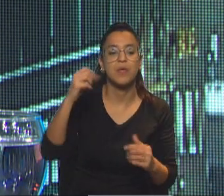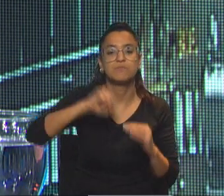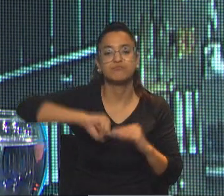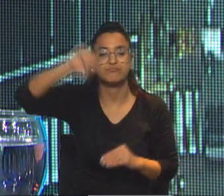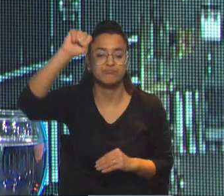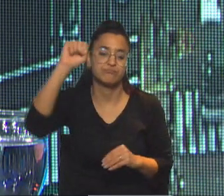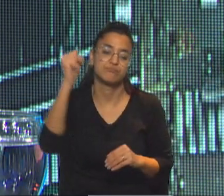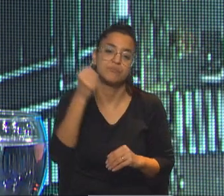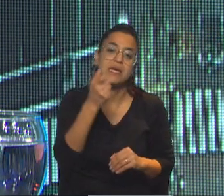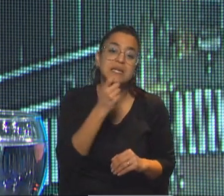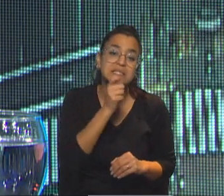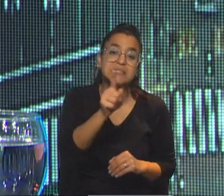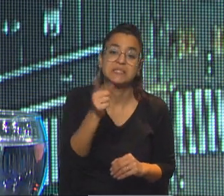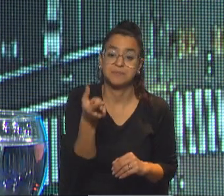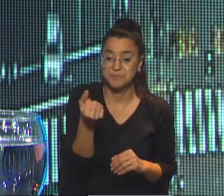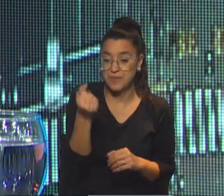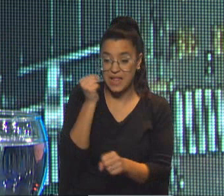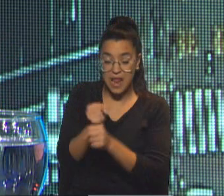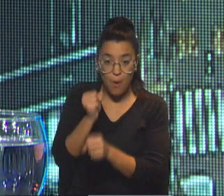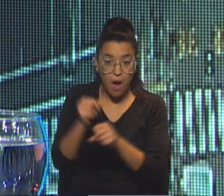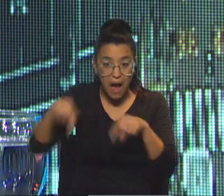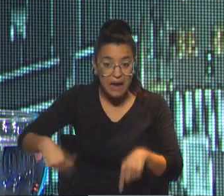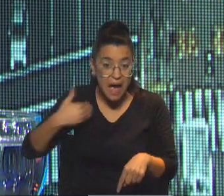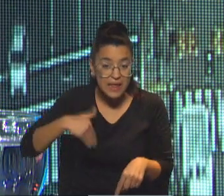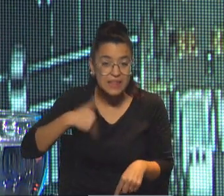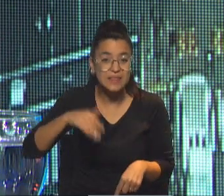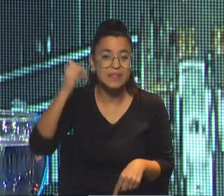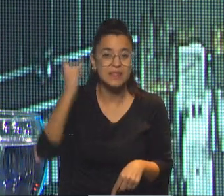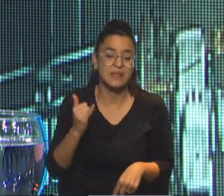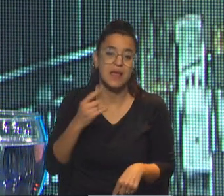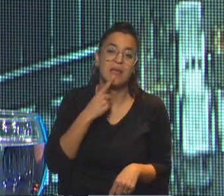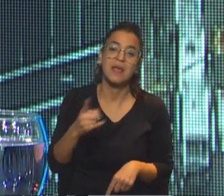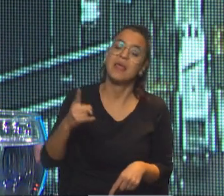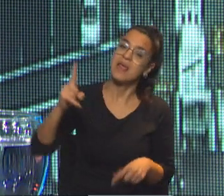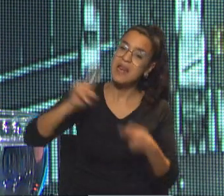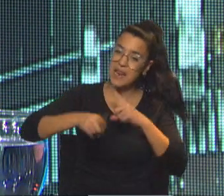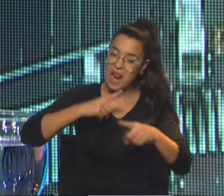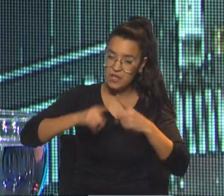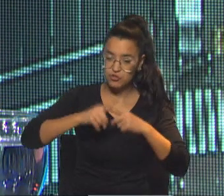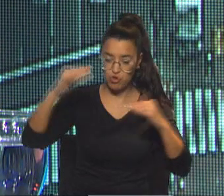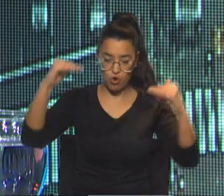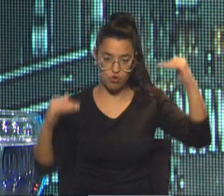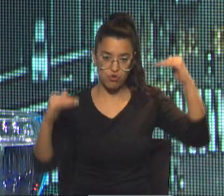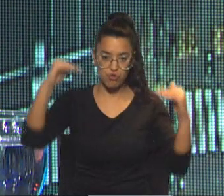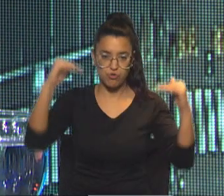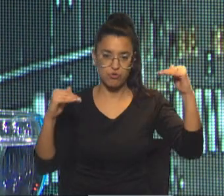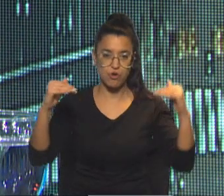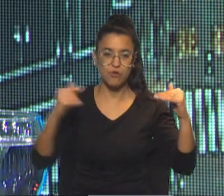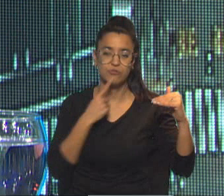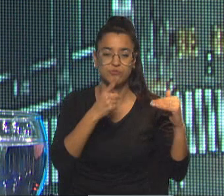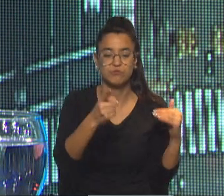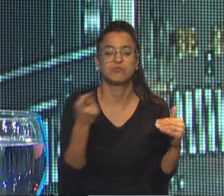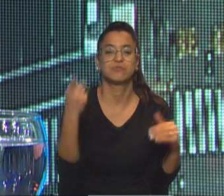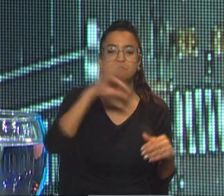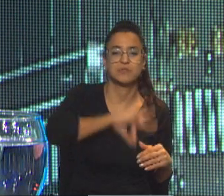generalmente al poder adquisitivo del trabajo. En la Argentina existe una relación inversamente proporcional entre el salario y el